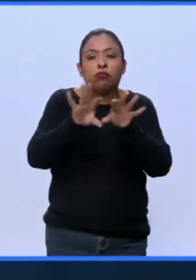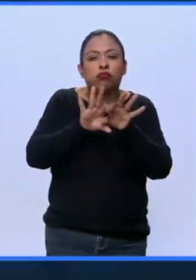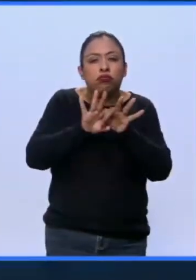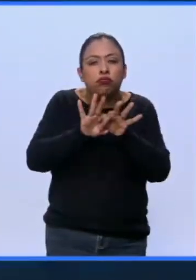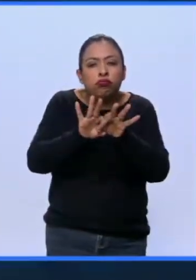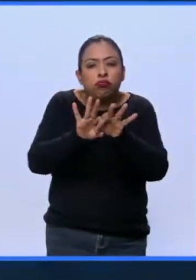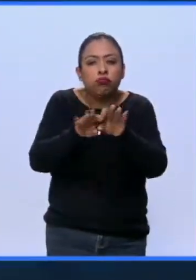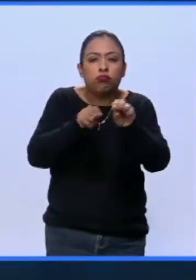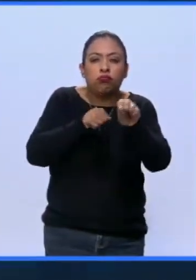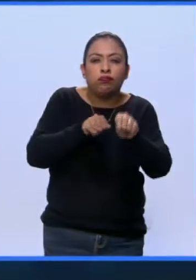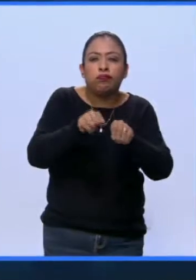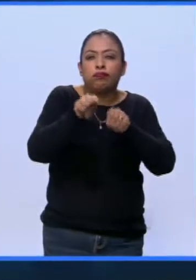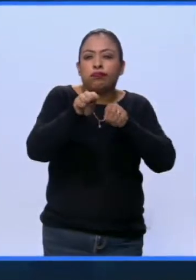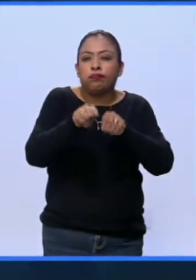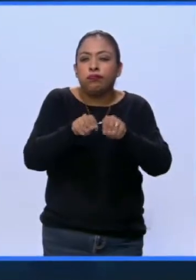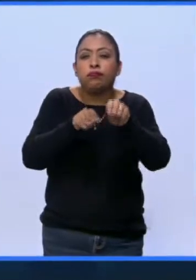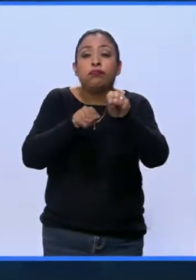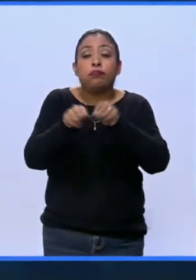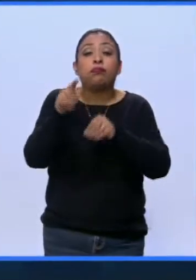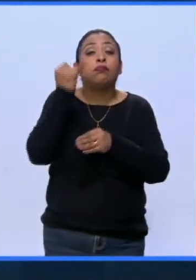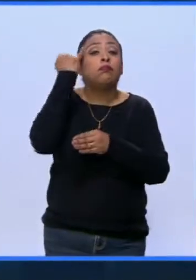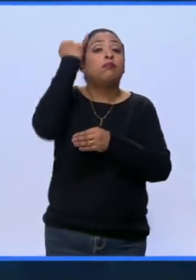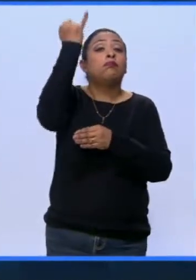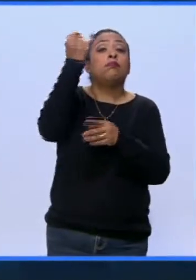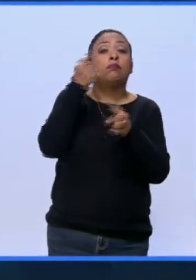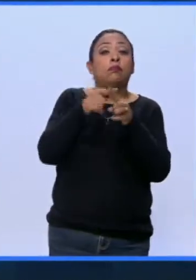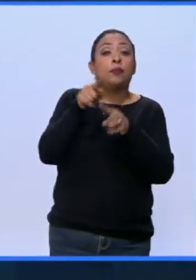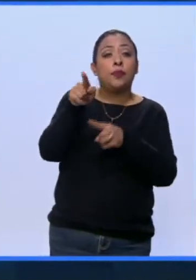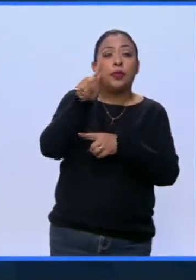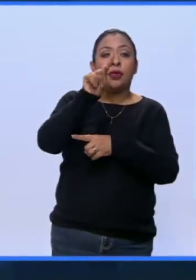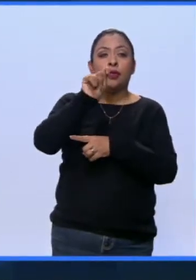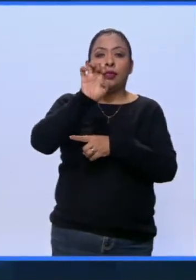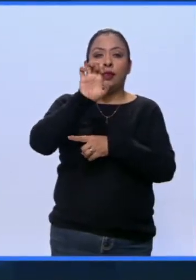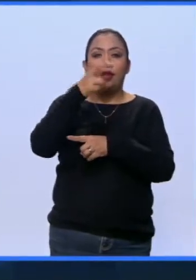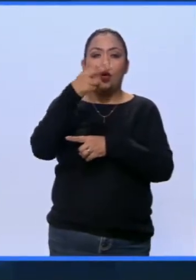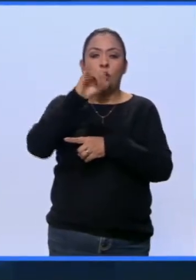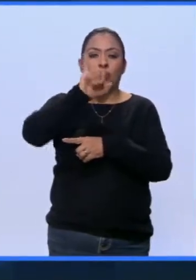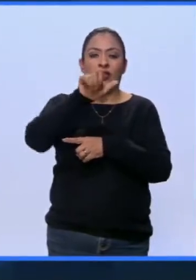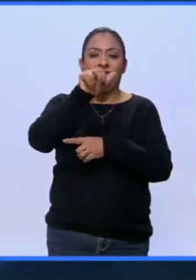Su creador, Teo Jansen.